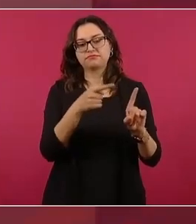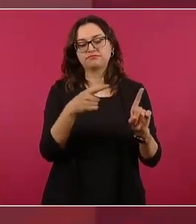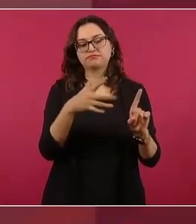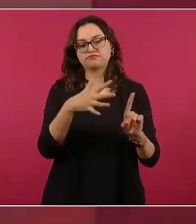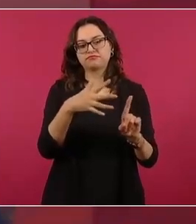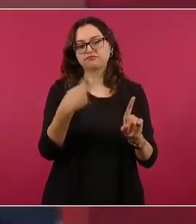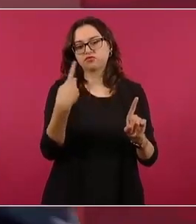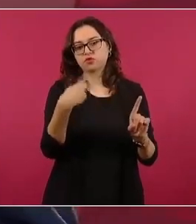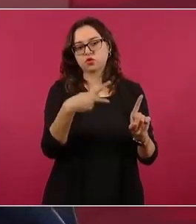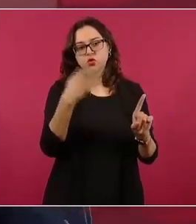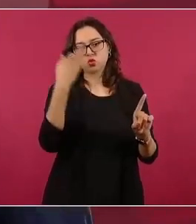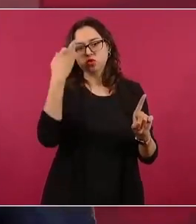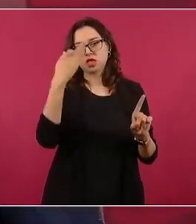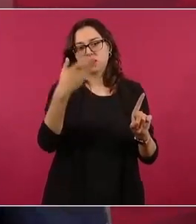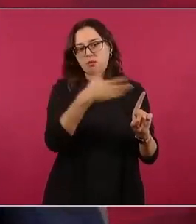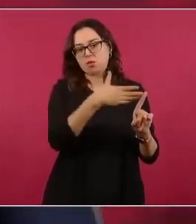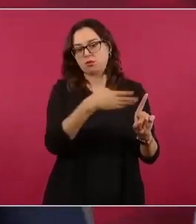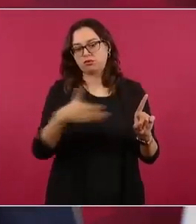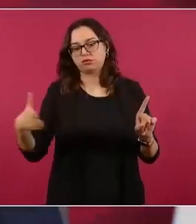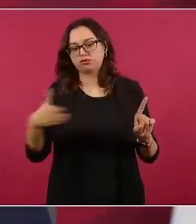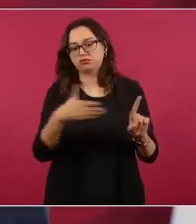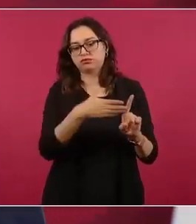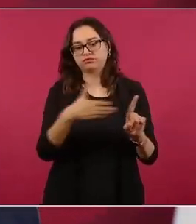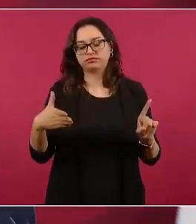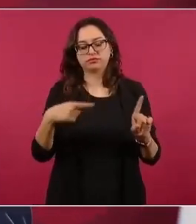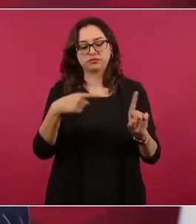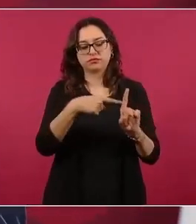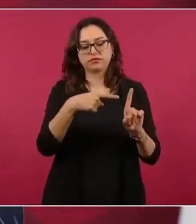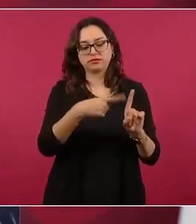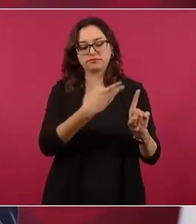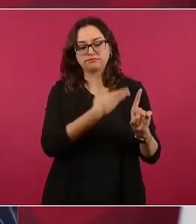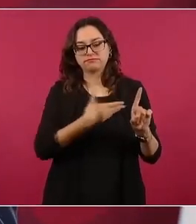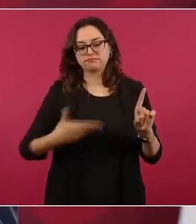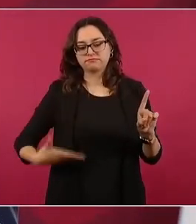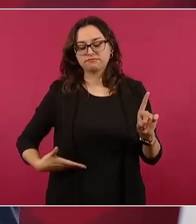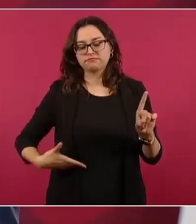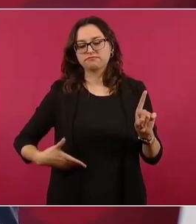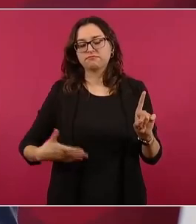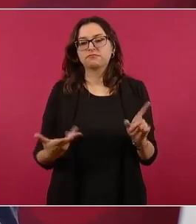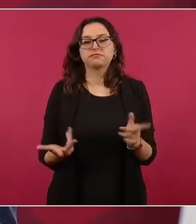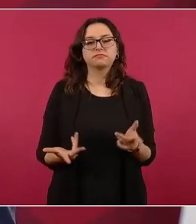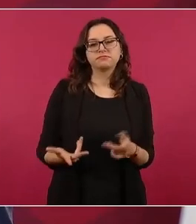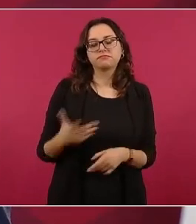el presidente nombraba al sustituto.